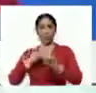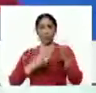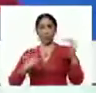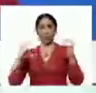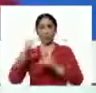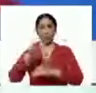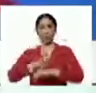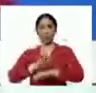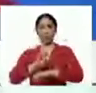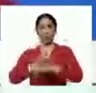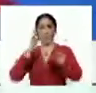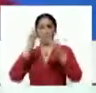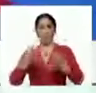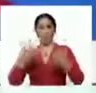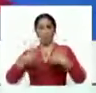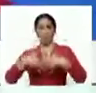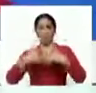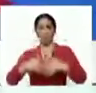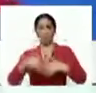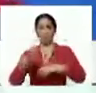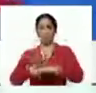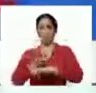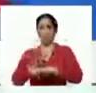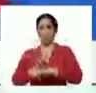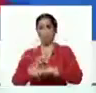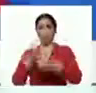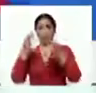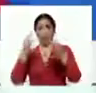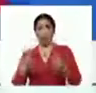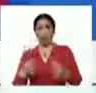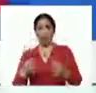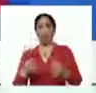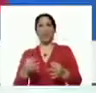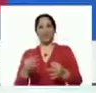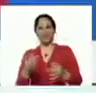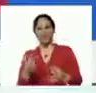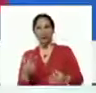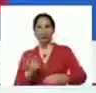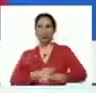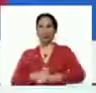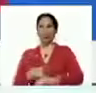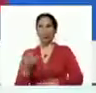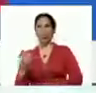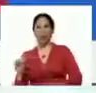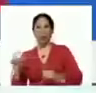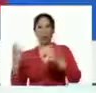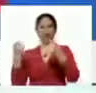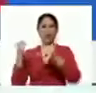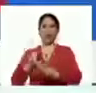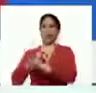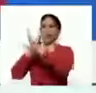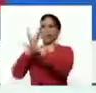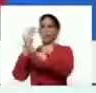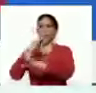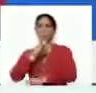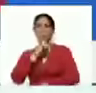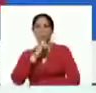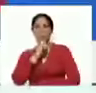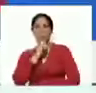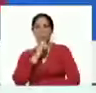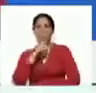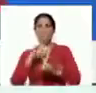Los motores económicos reales. Que cuesta tiempo. Que cuesta trabajo. Que con el bloqueo y las sanciones nos las ponen más difíciles.